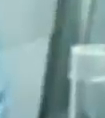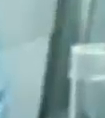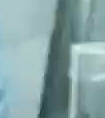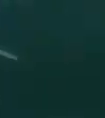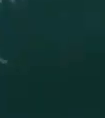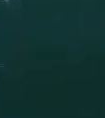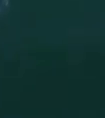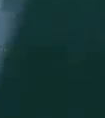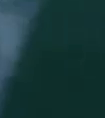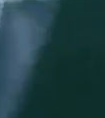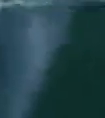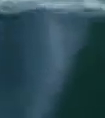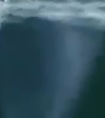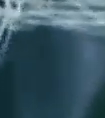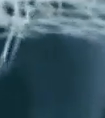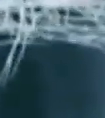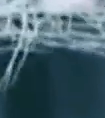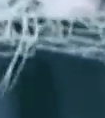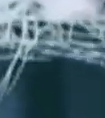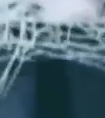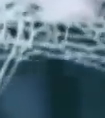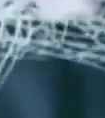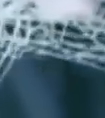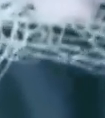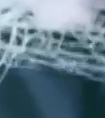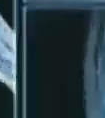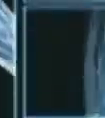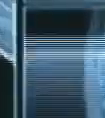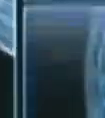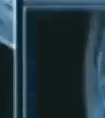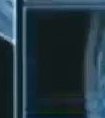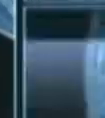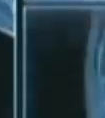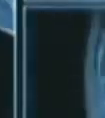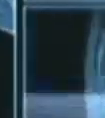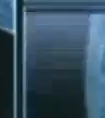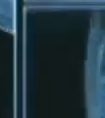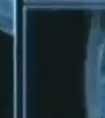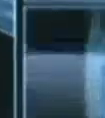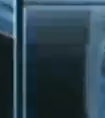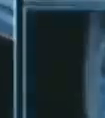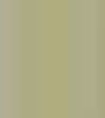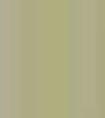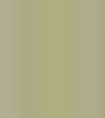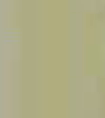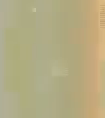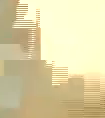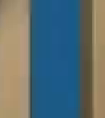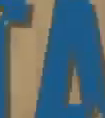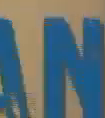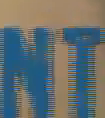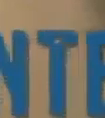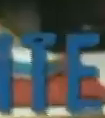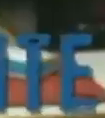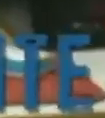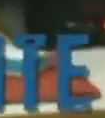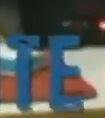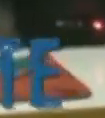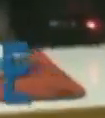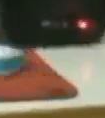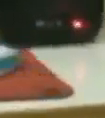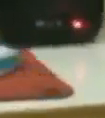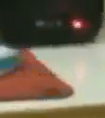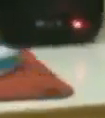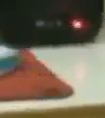por lo que se complica la atención médica los especialistas los describir esta variante utilizaron doble cepa